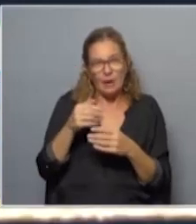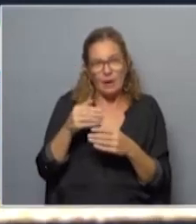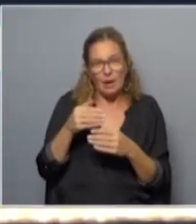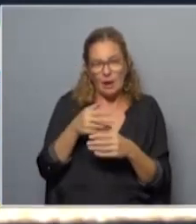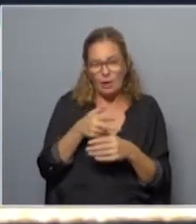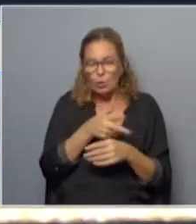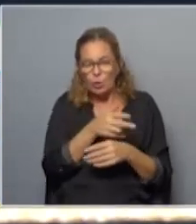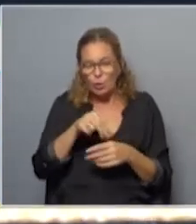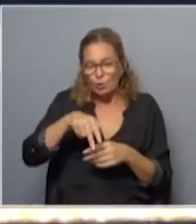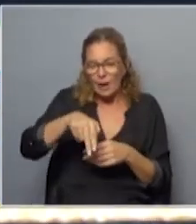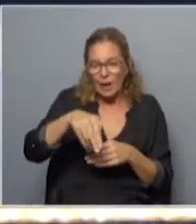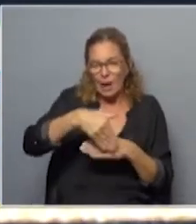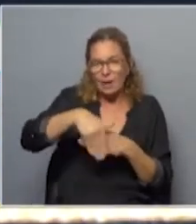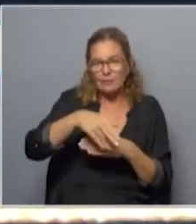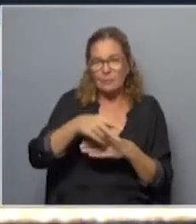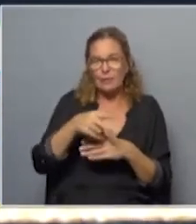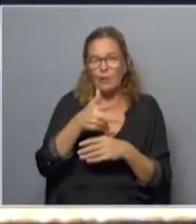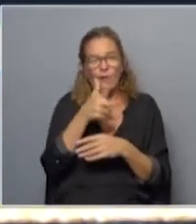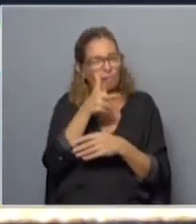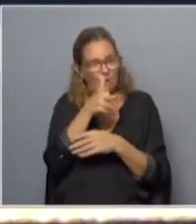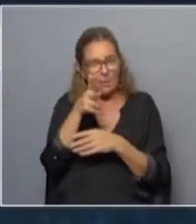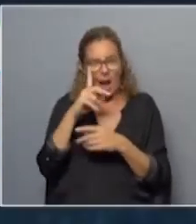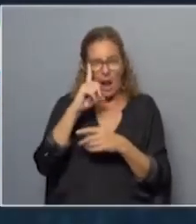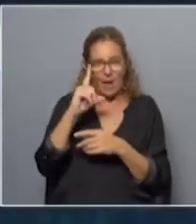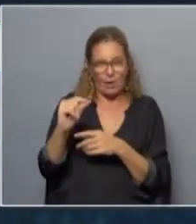para filmar o que filma desde lejos